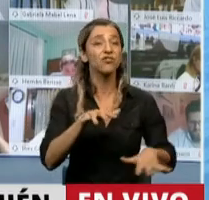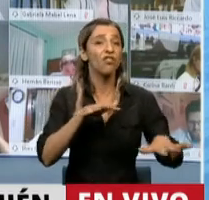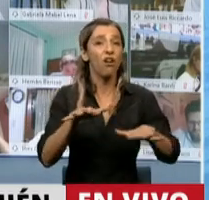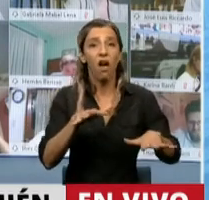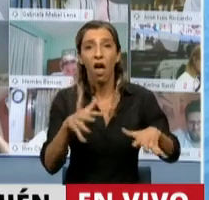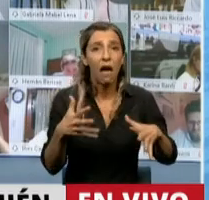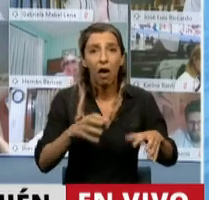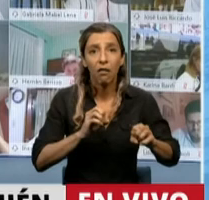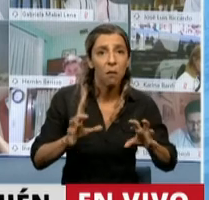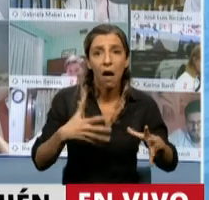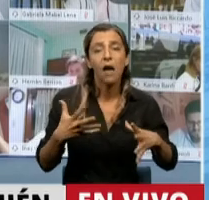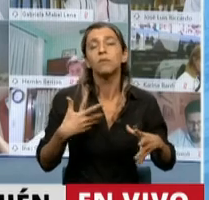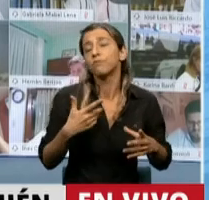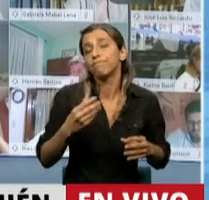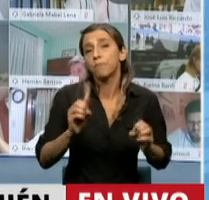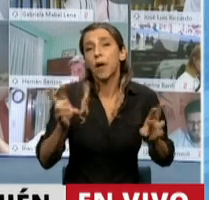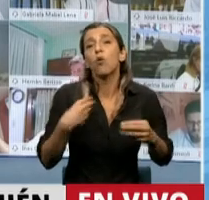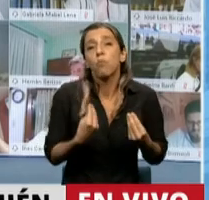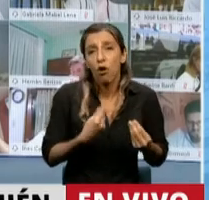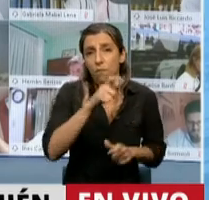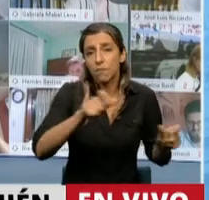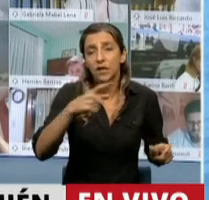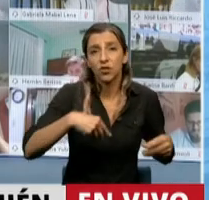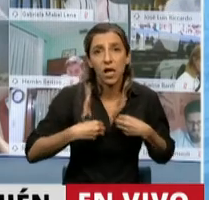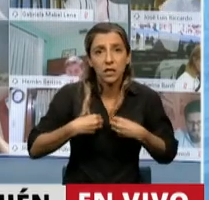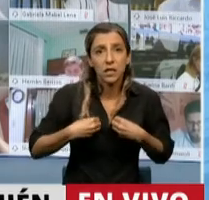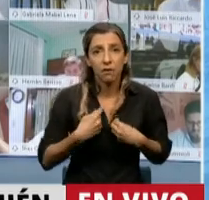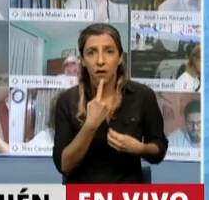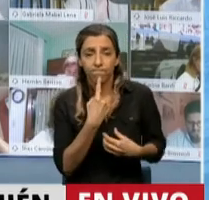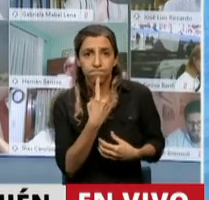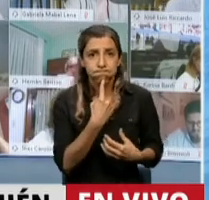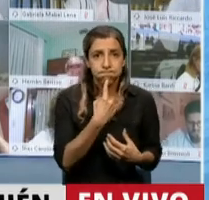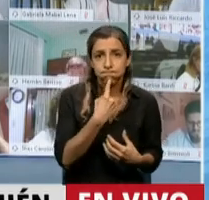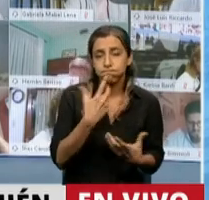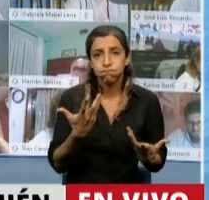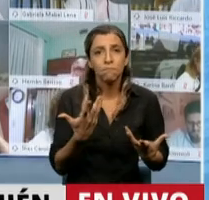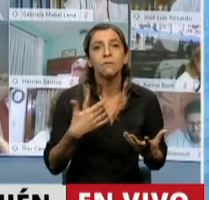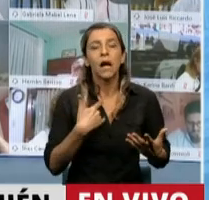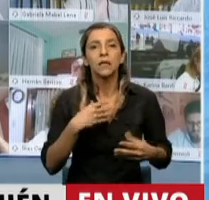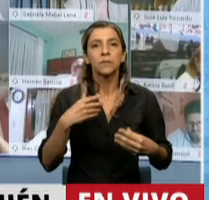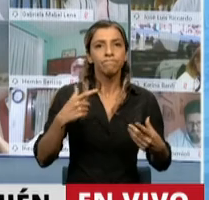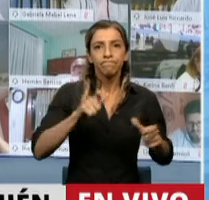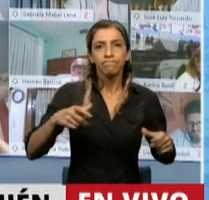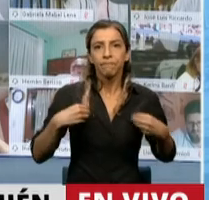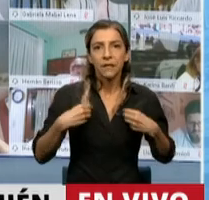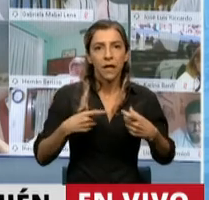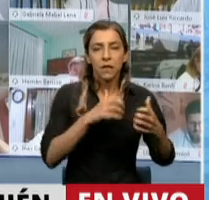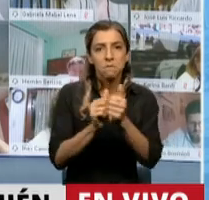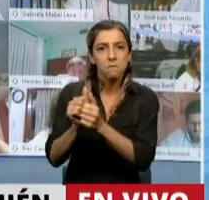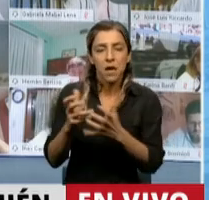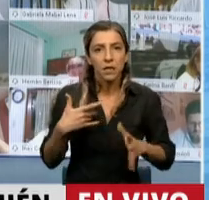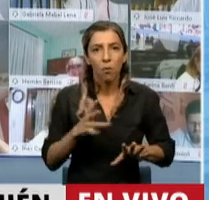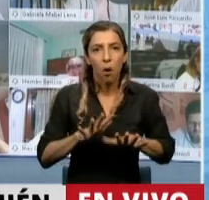incertidumbre. La incertidumbre paraliza y al hacerlo es una máquina de generar